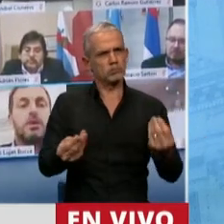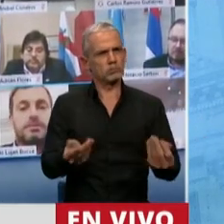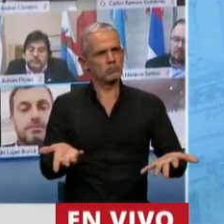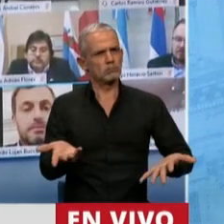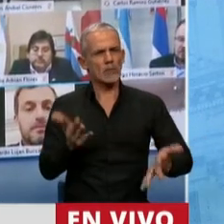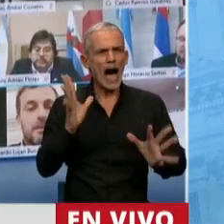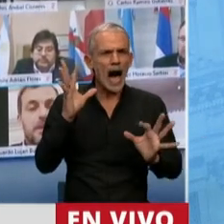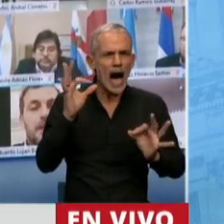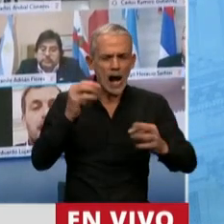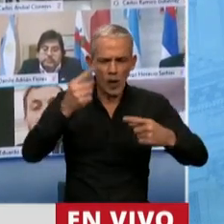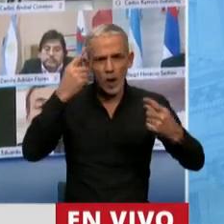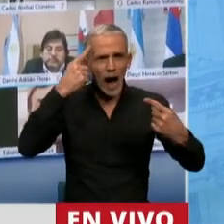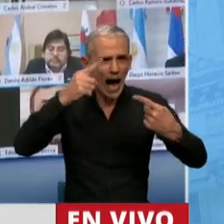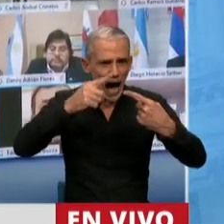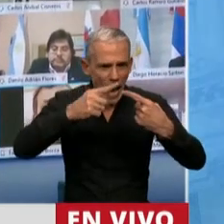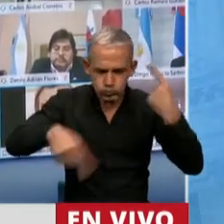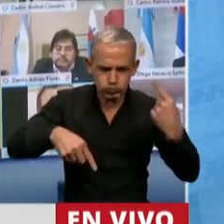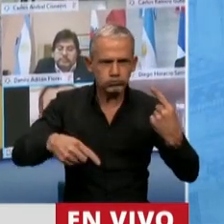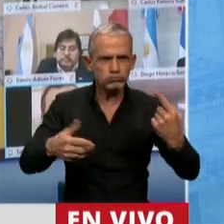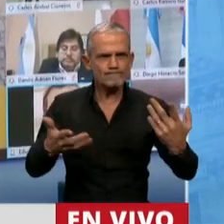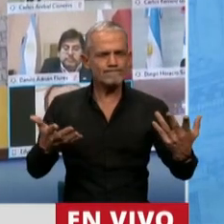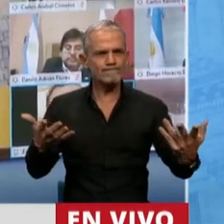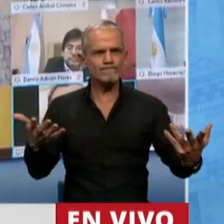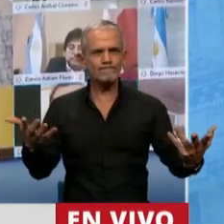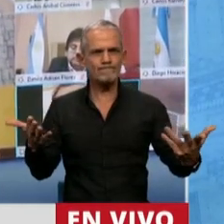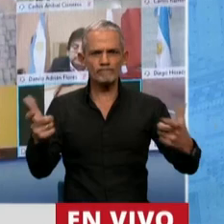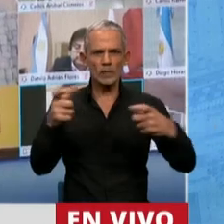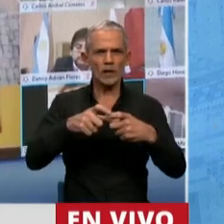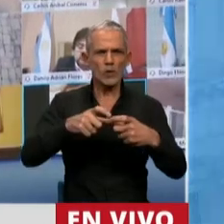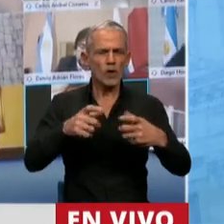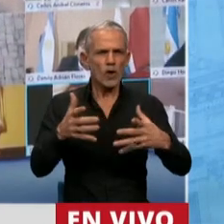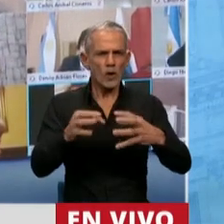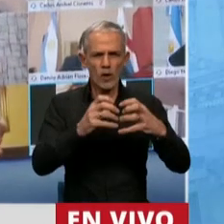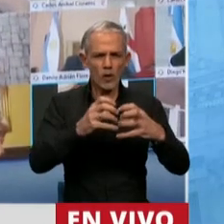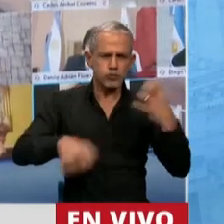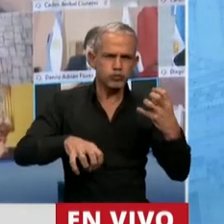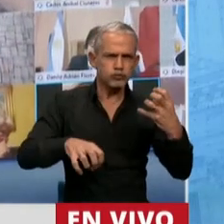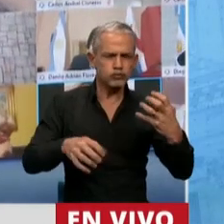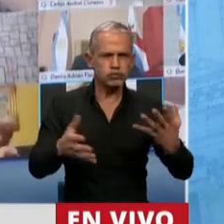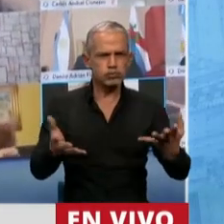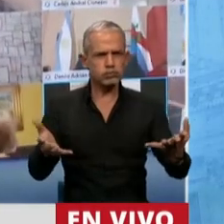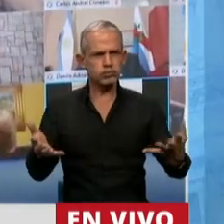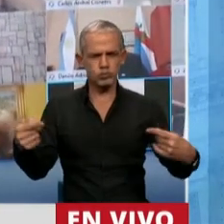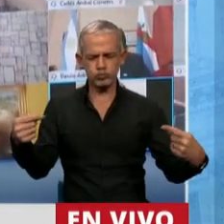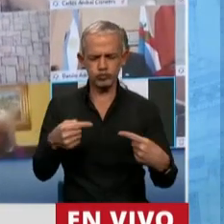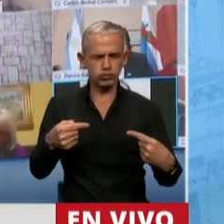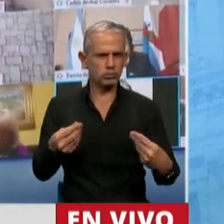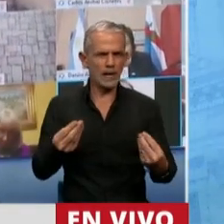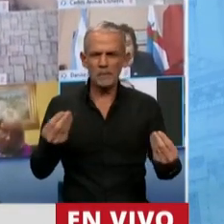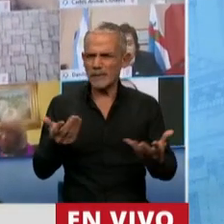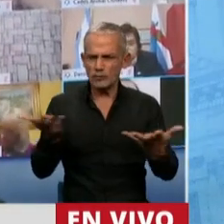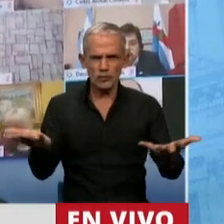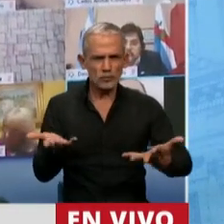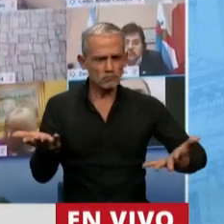algo pasó, algo pasó que se rompió la reunión, y esto hay que decirlo claramente, porque no puede